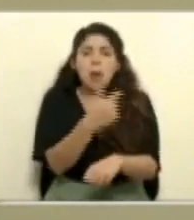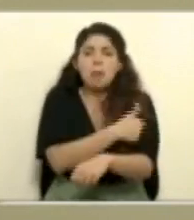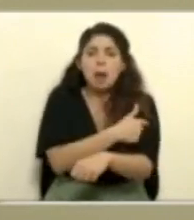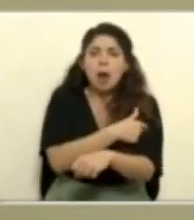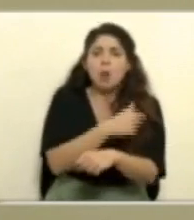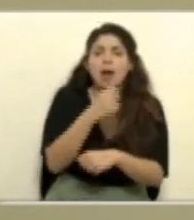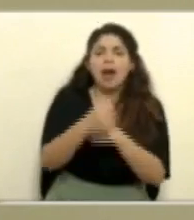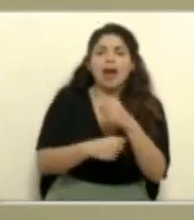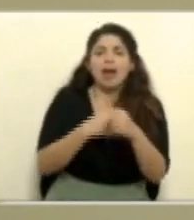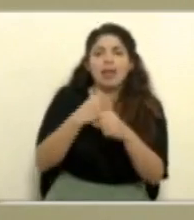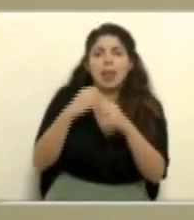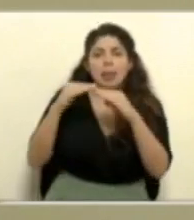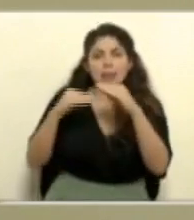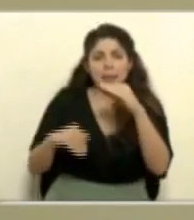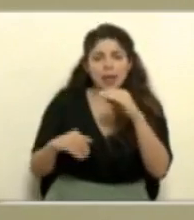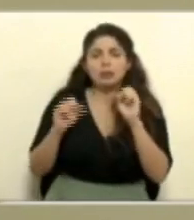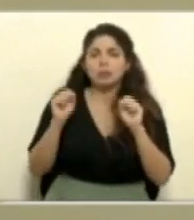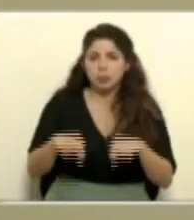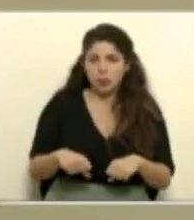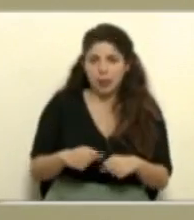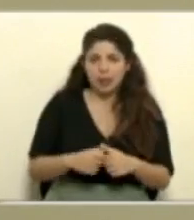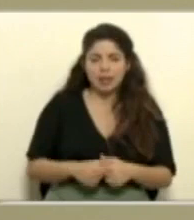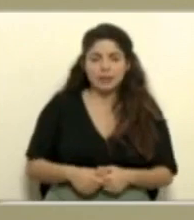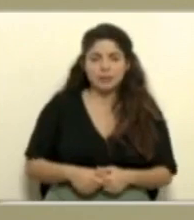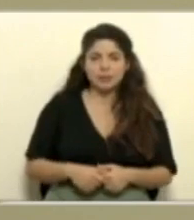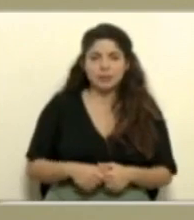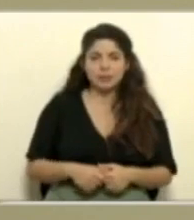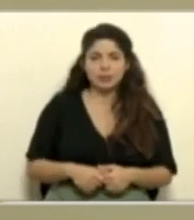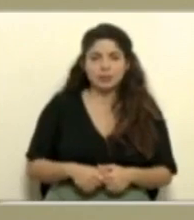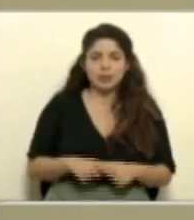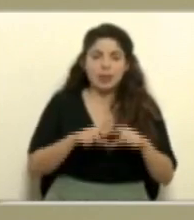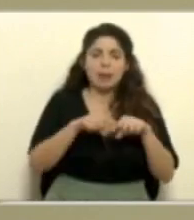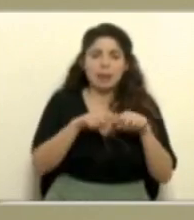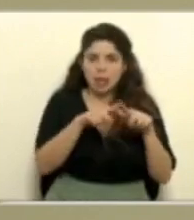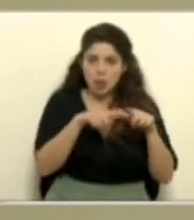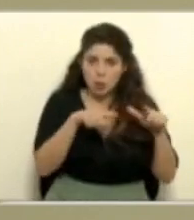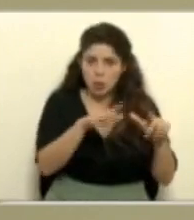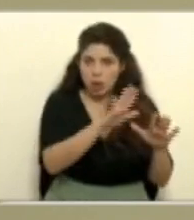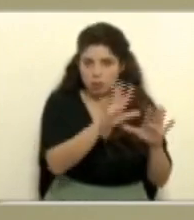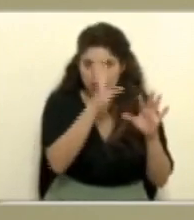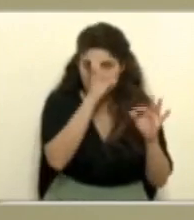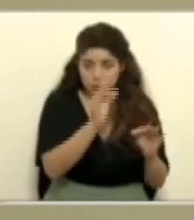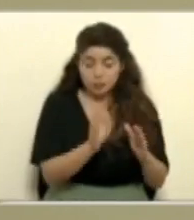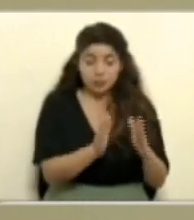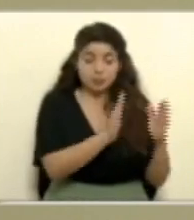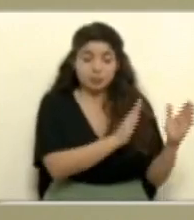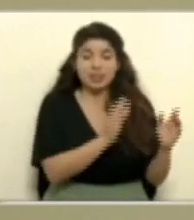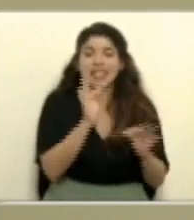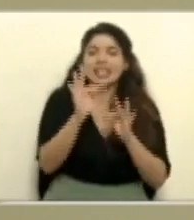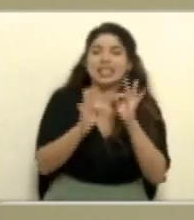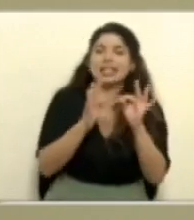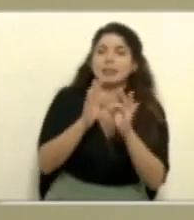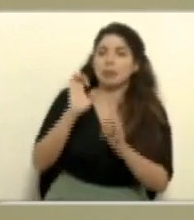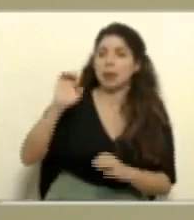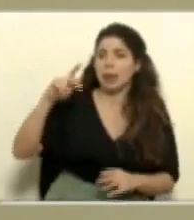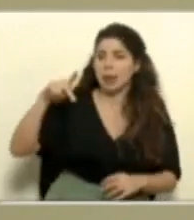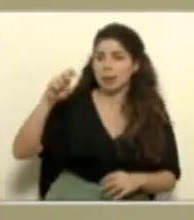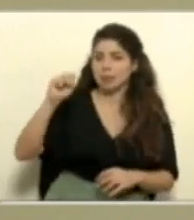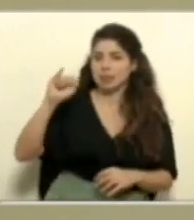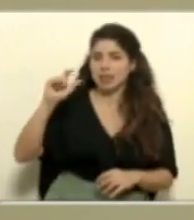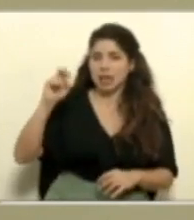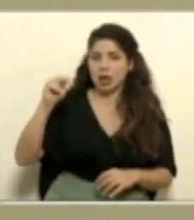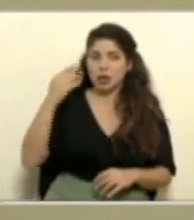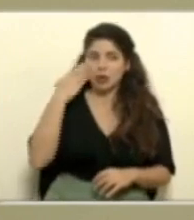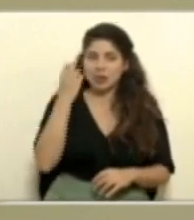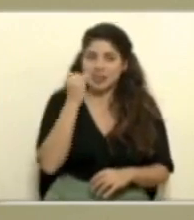grupo de menor edad y la variante Epsilon bueno en esto recordemos no sé si el doctor Duarte